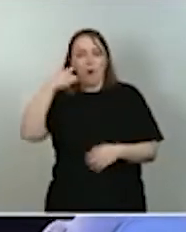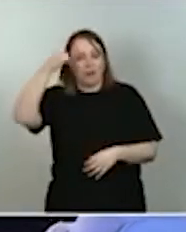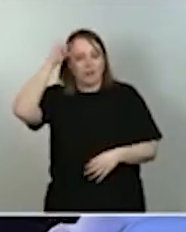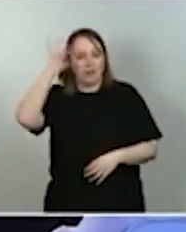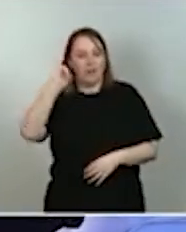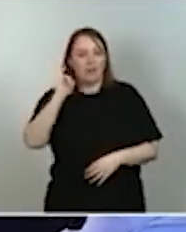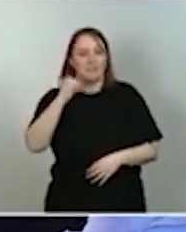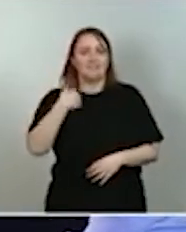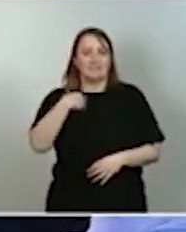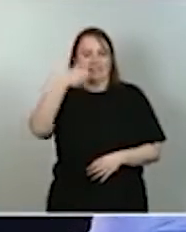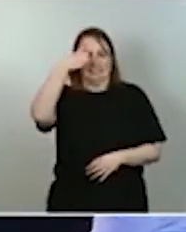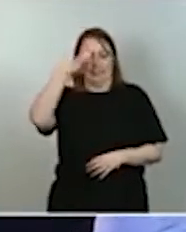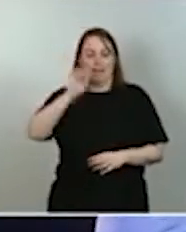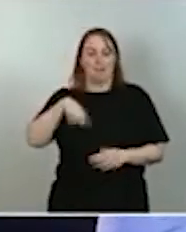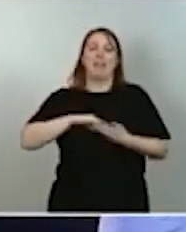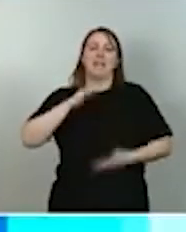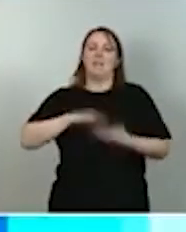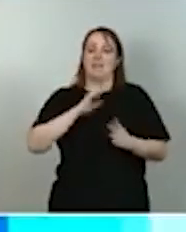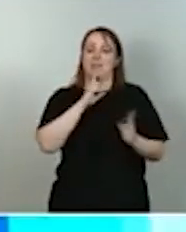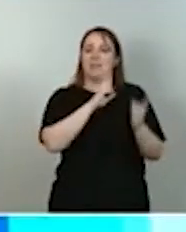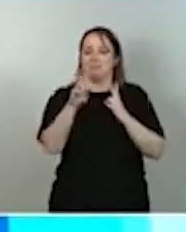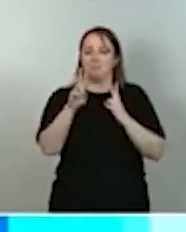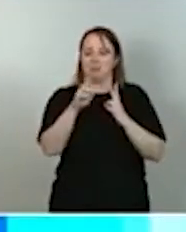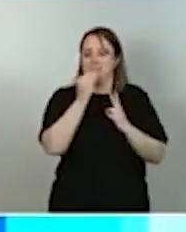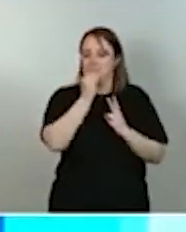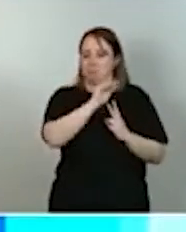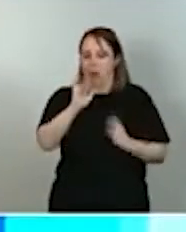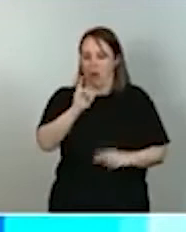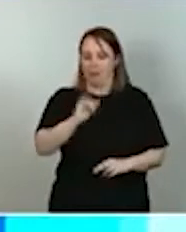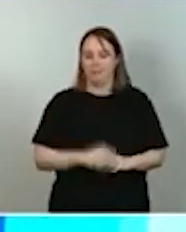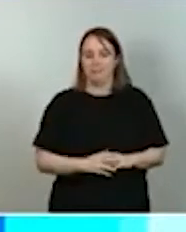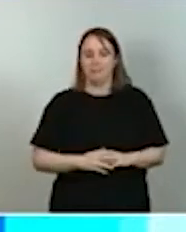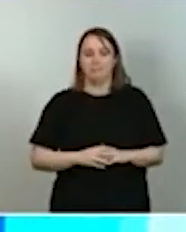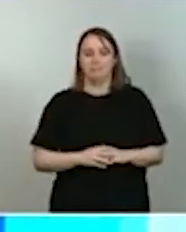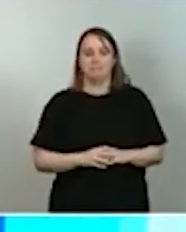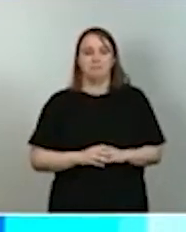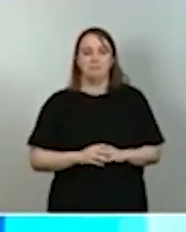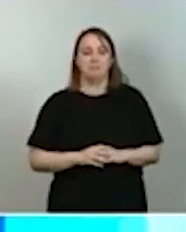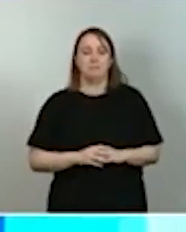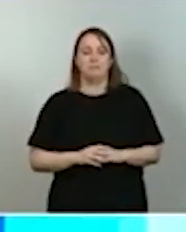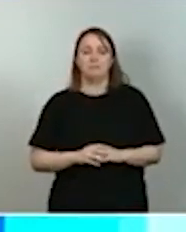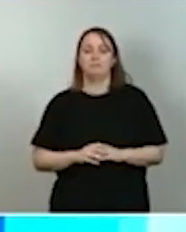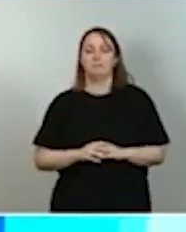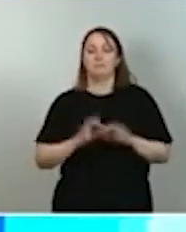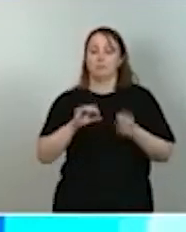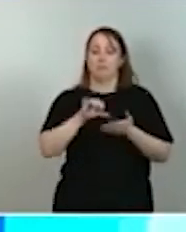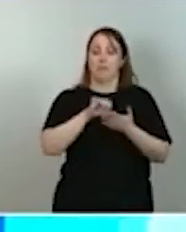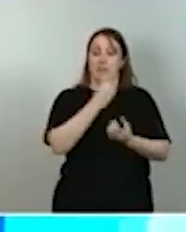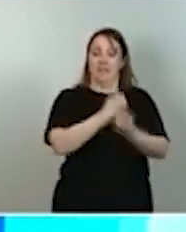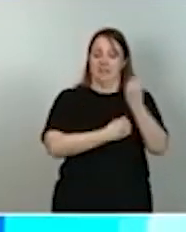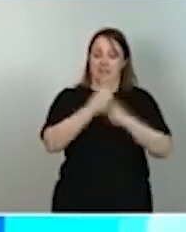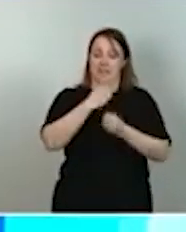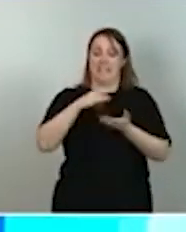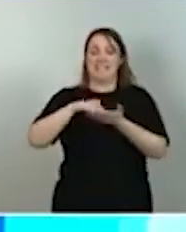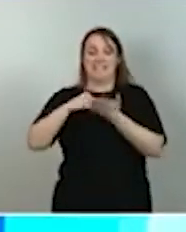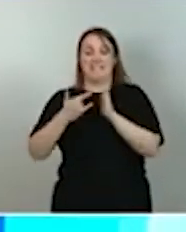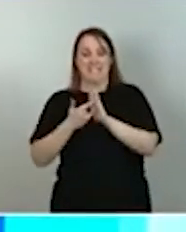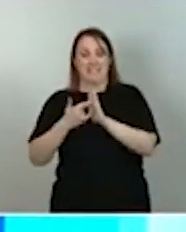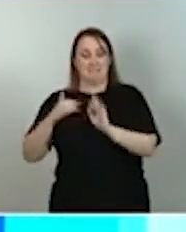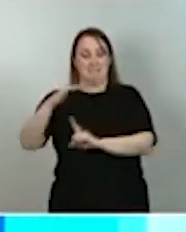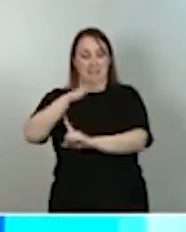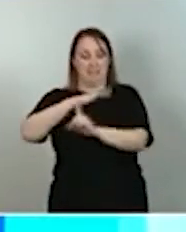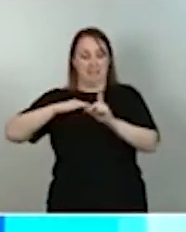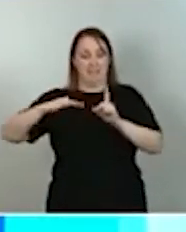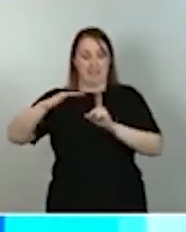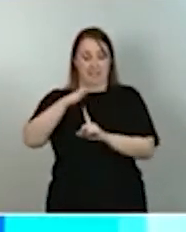mayor capacidad de respuesta. Y es que la erosión del capital físico y el sistema climático, las bases en las que se